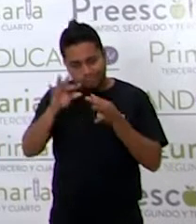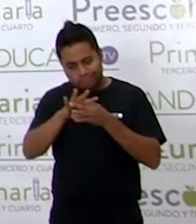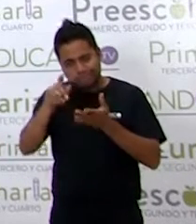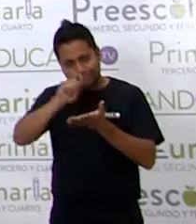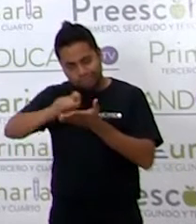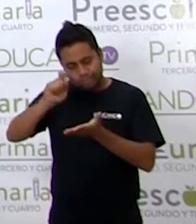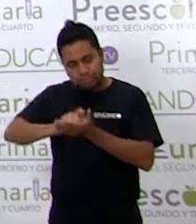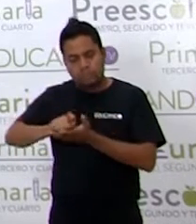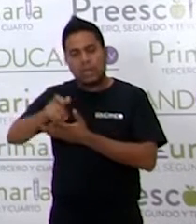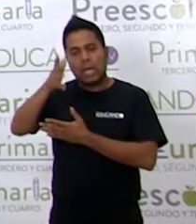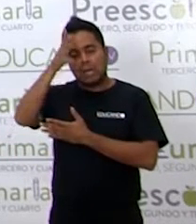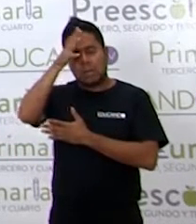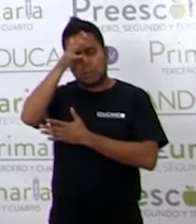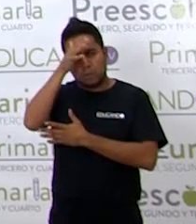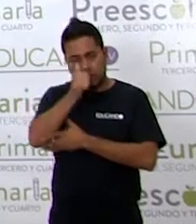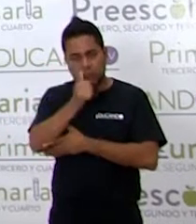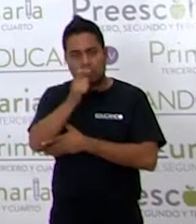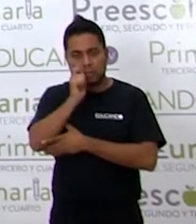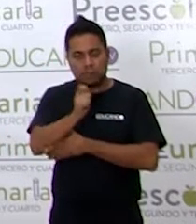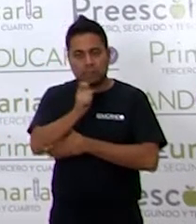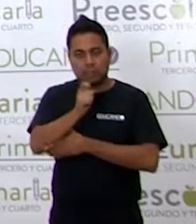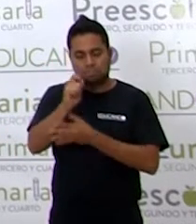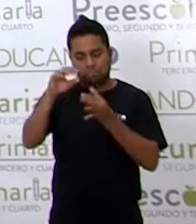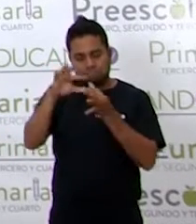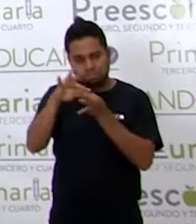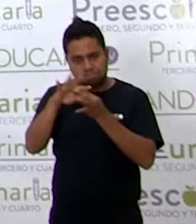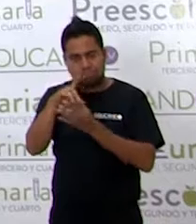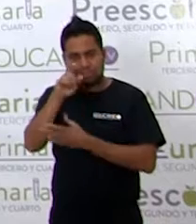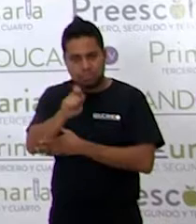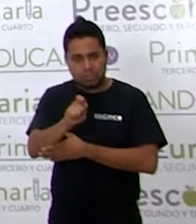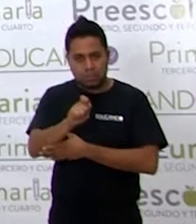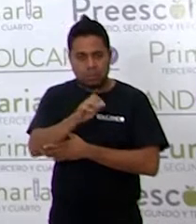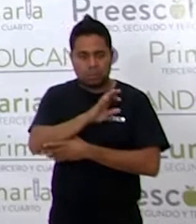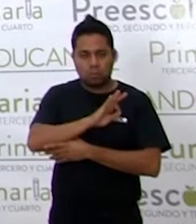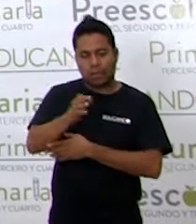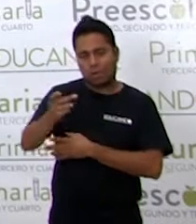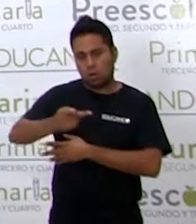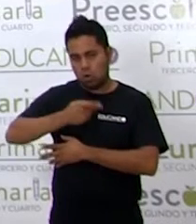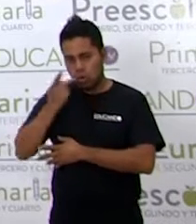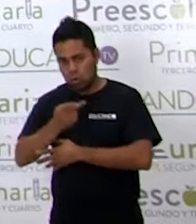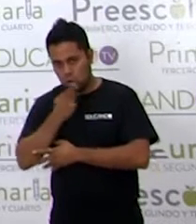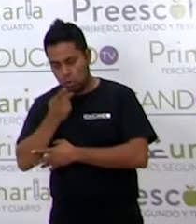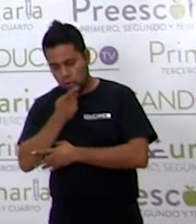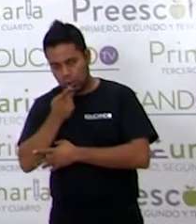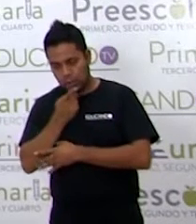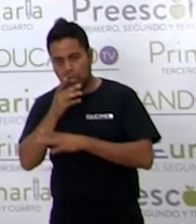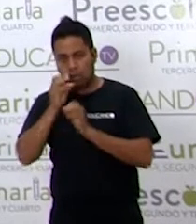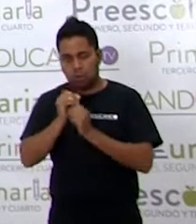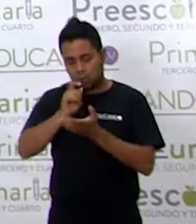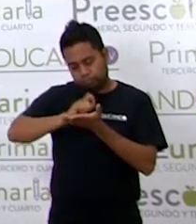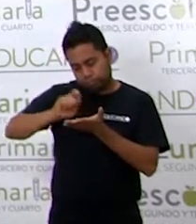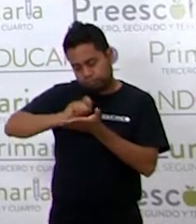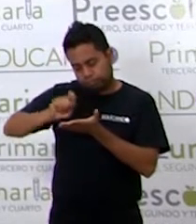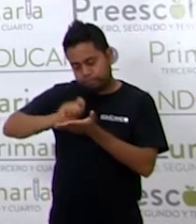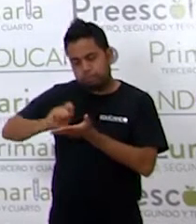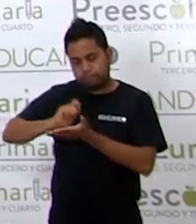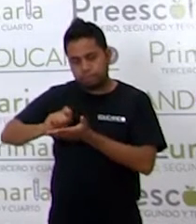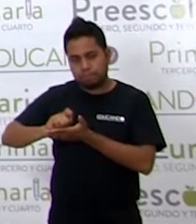Acuérdate Que Los relatos Pueden ser Orales O Escritos